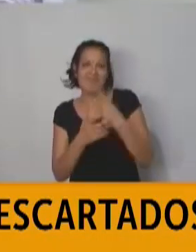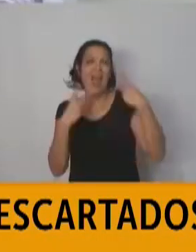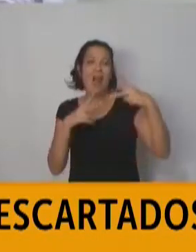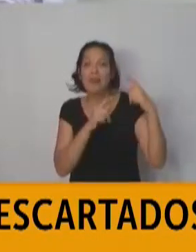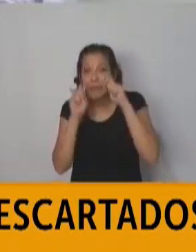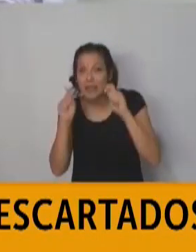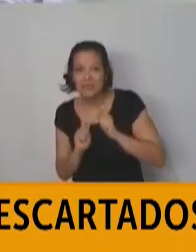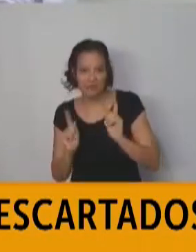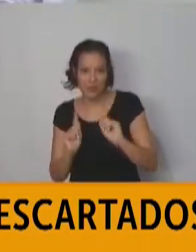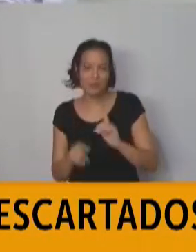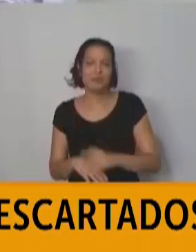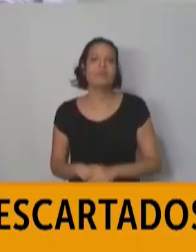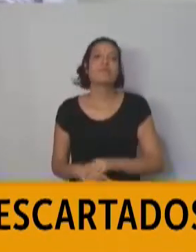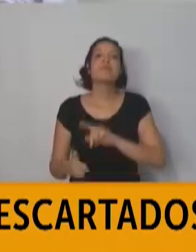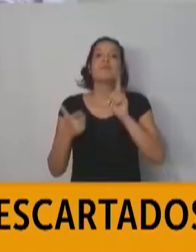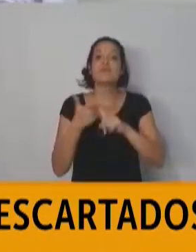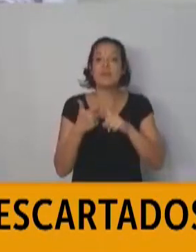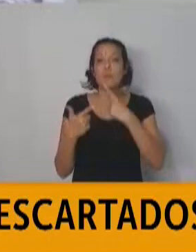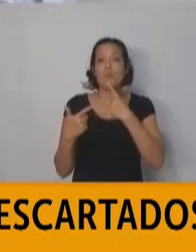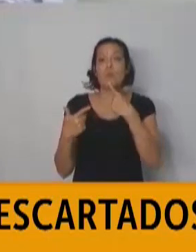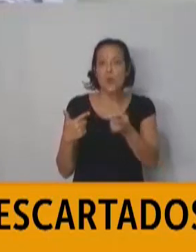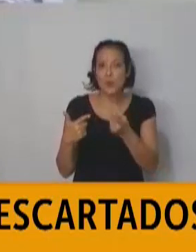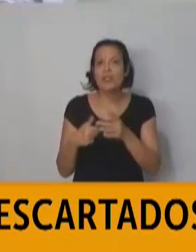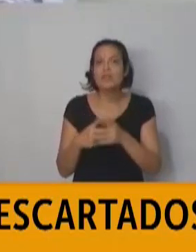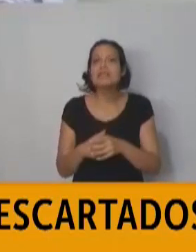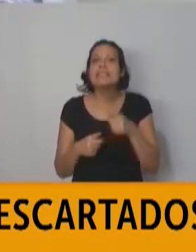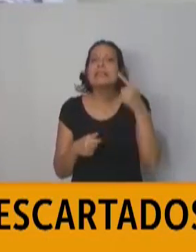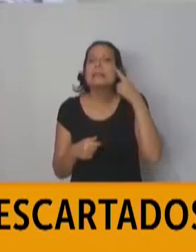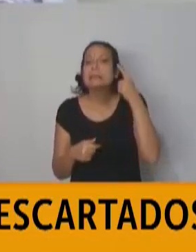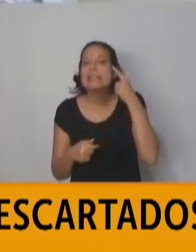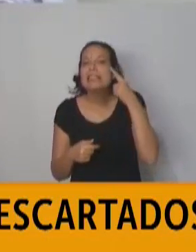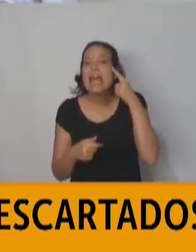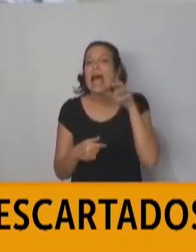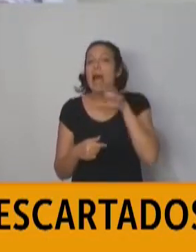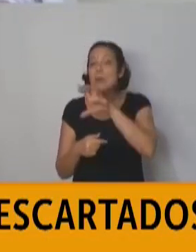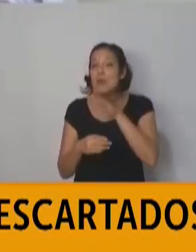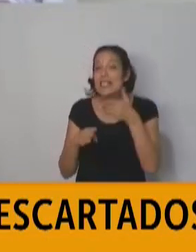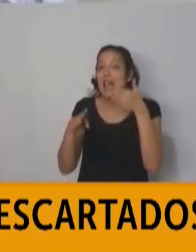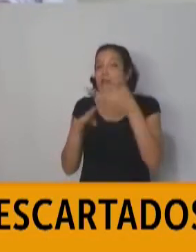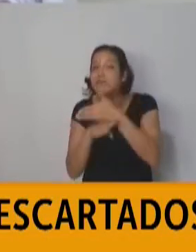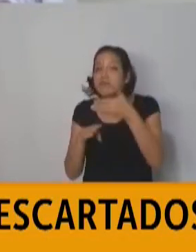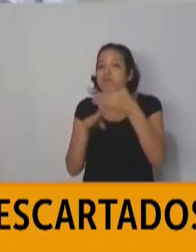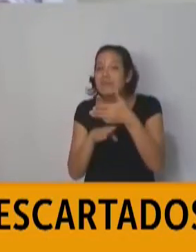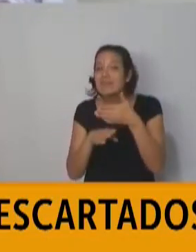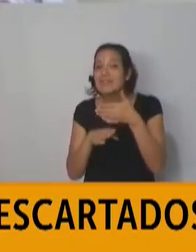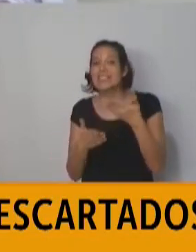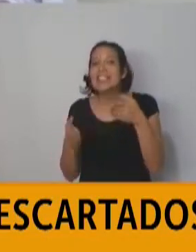Siguiente pregunta. ¿Está en vista cerrar los accesos de la provincia como han hecho en otras provincias? Gracias.